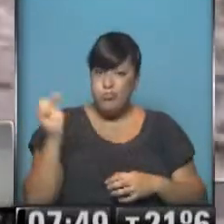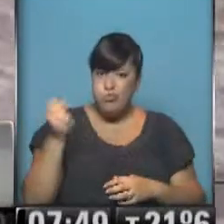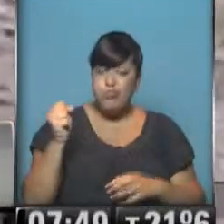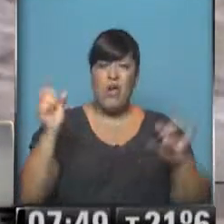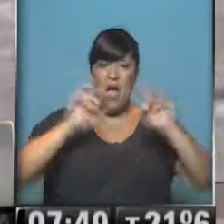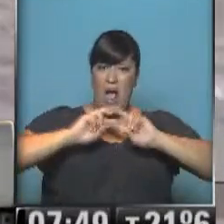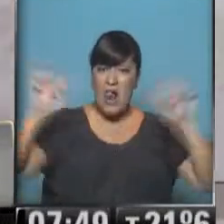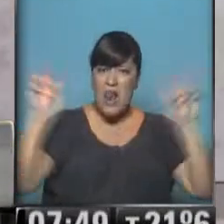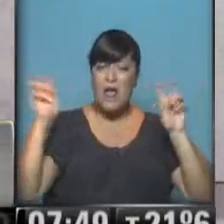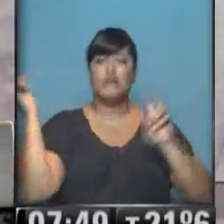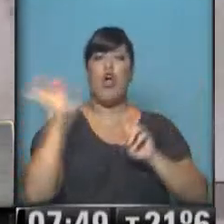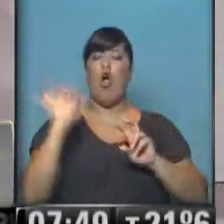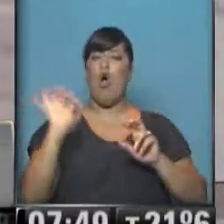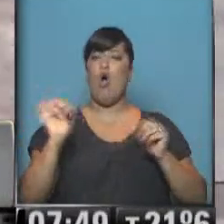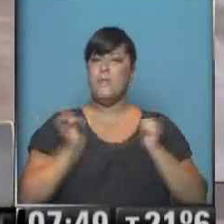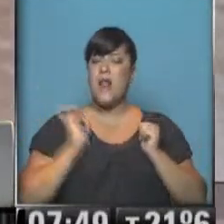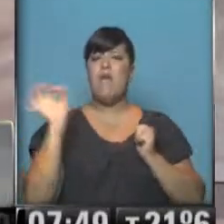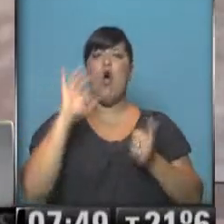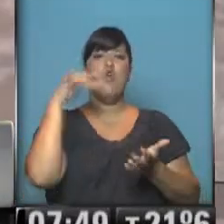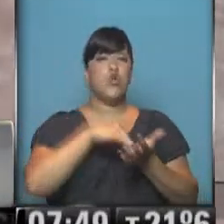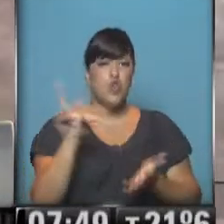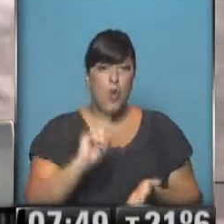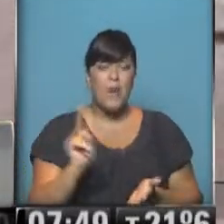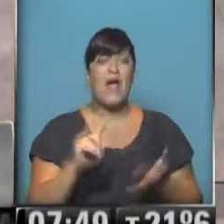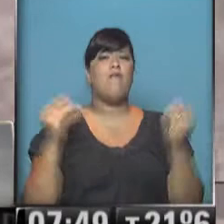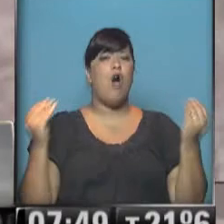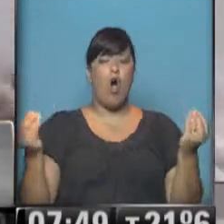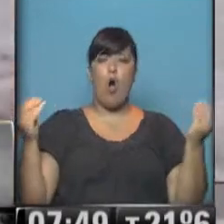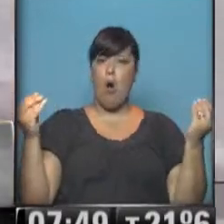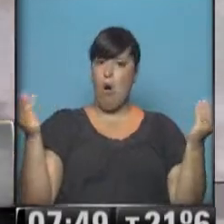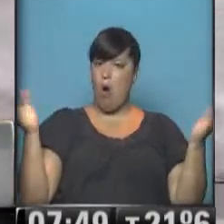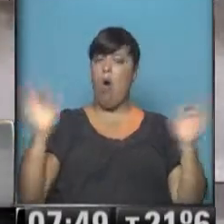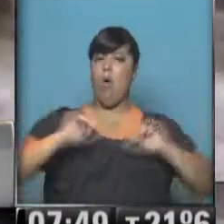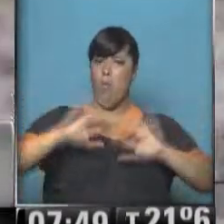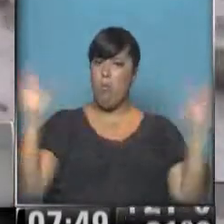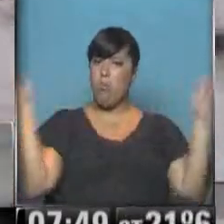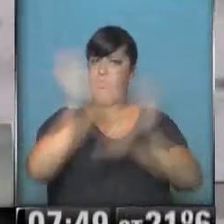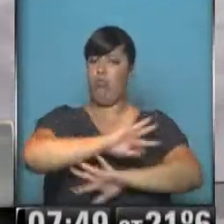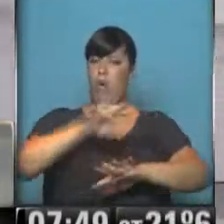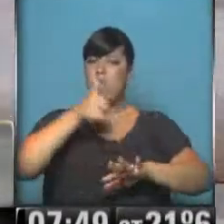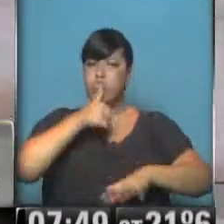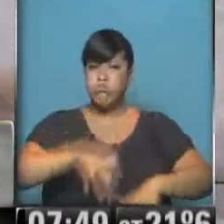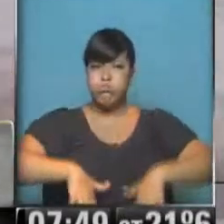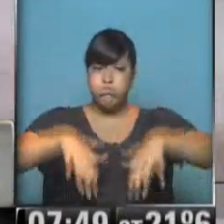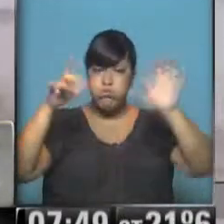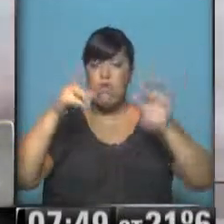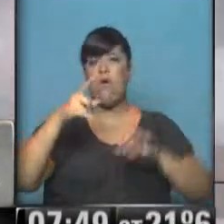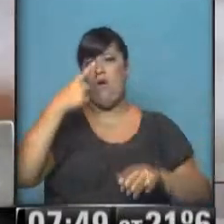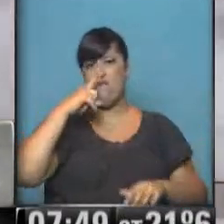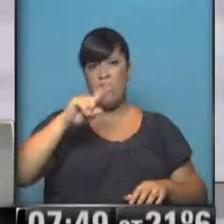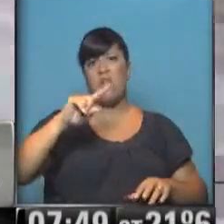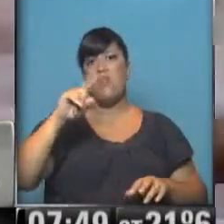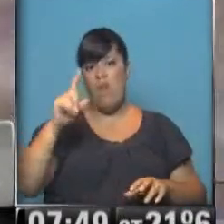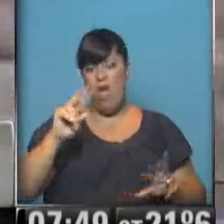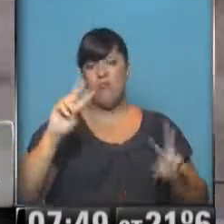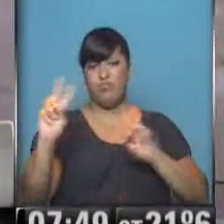temporal de esta magnitud. Cuéntenos un poquito cómo comenzaba y cómo sorprendió también, ¿no? Estas crecidas que terminó con el saldo